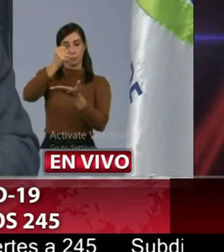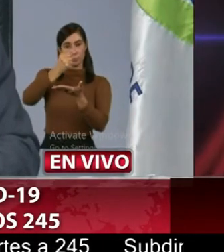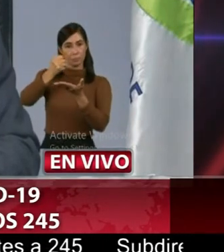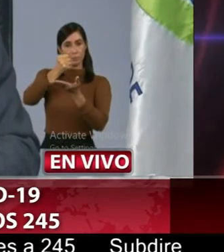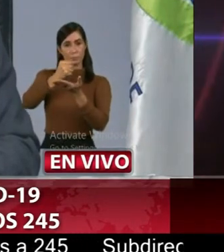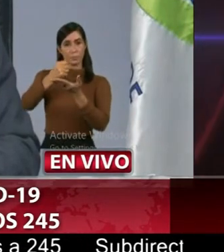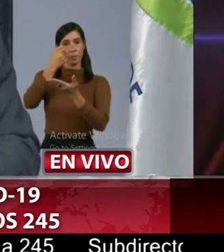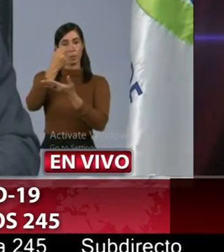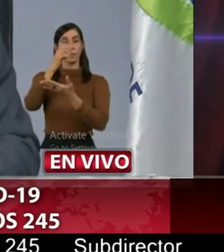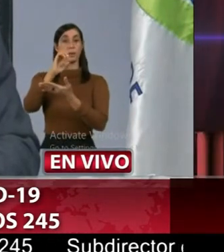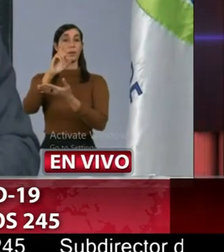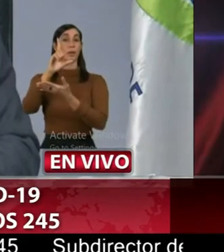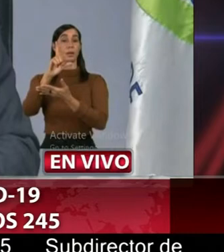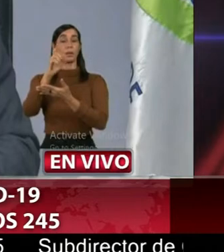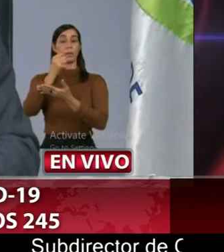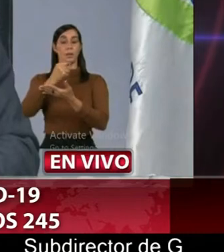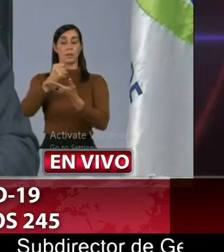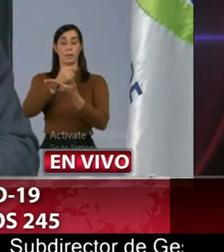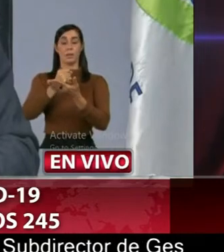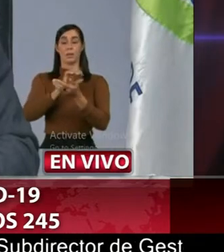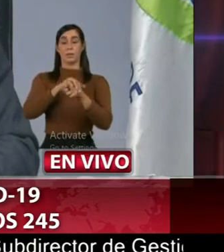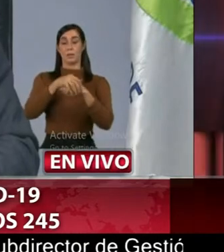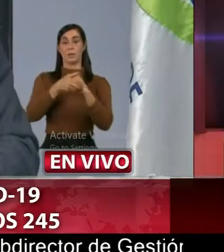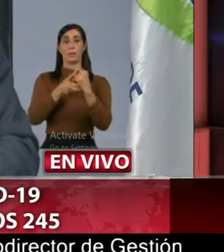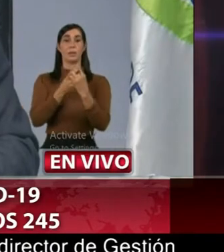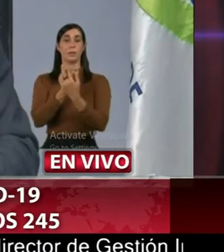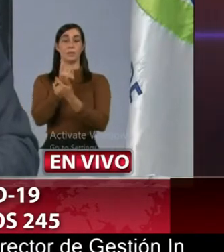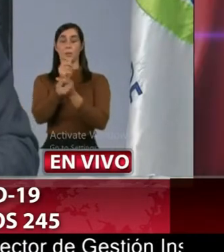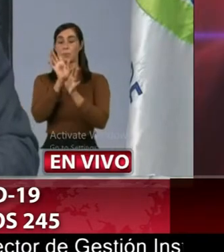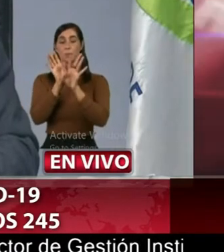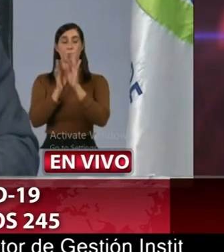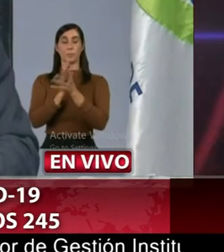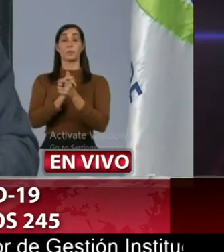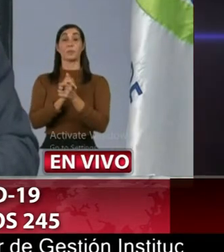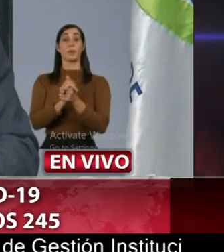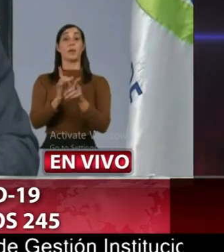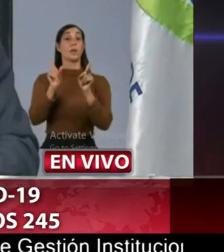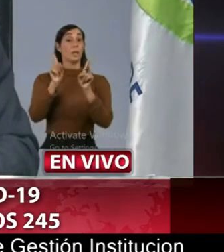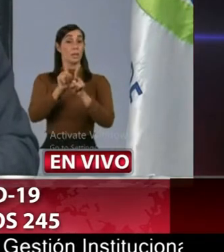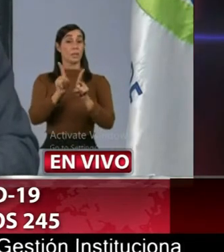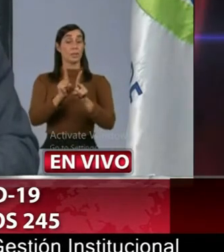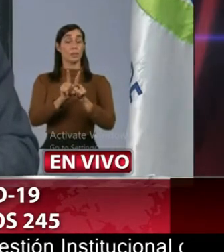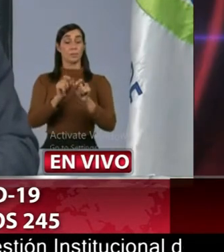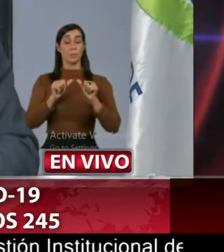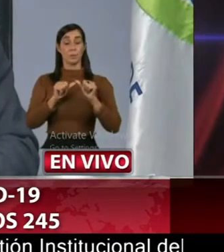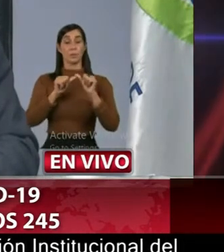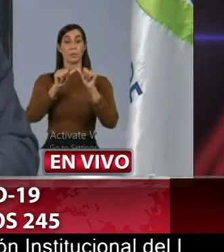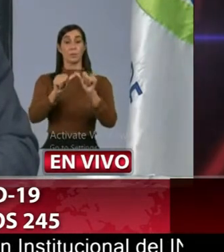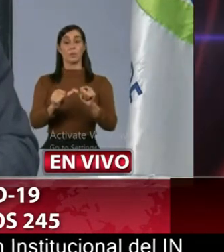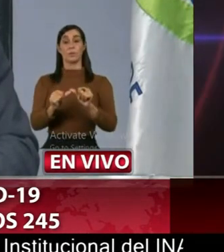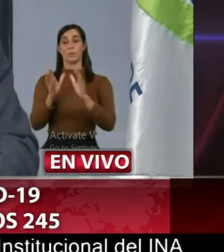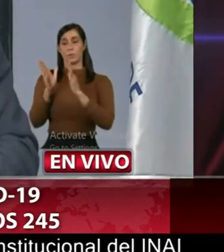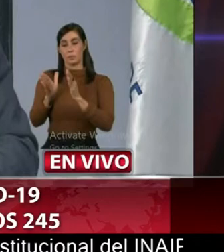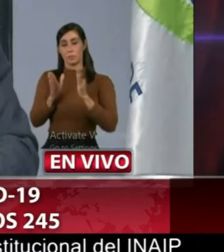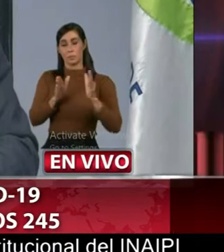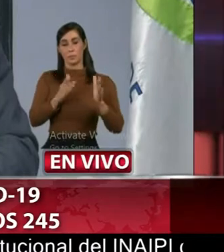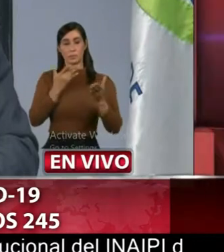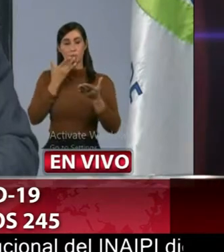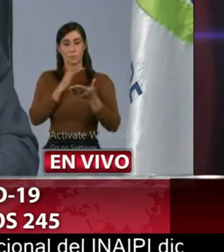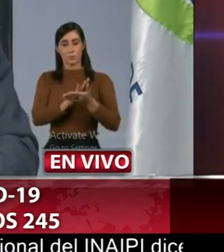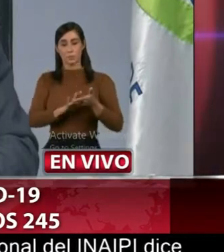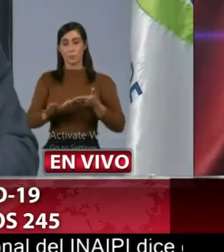de alcohol igualmente mantener los procesos de